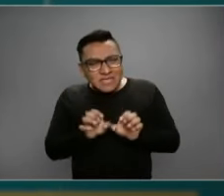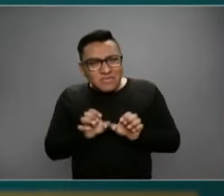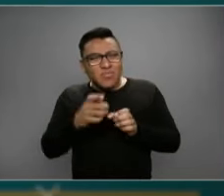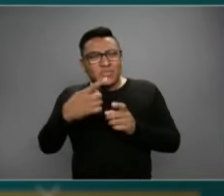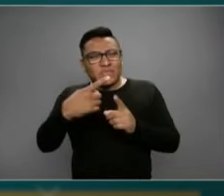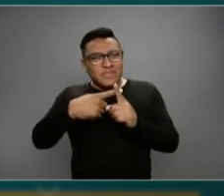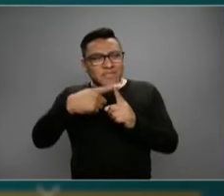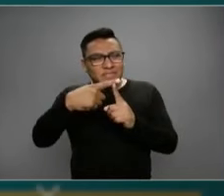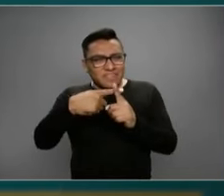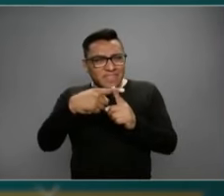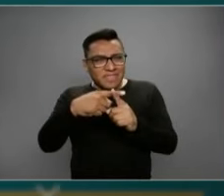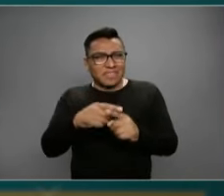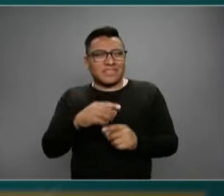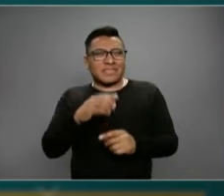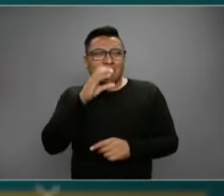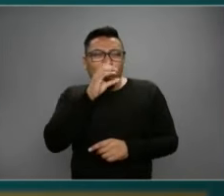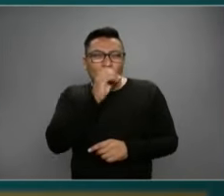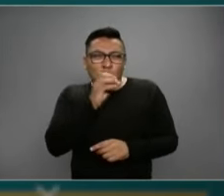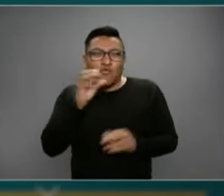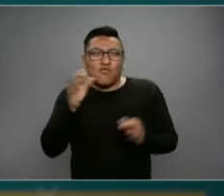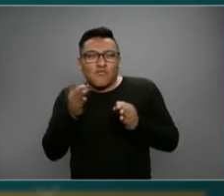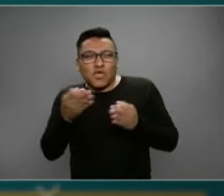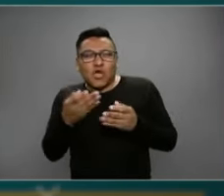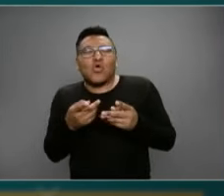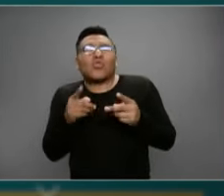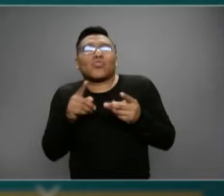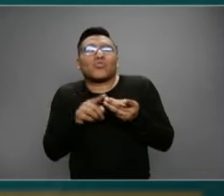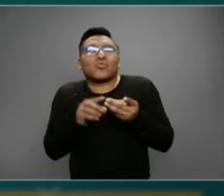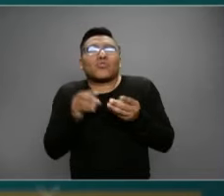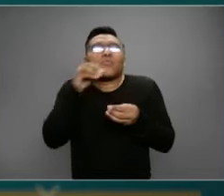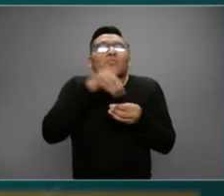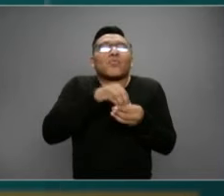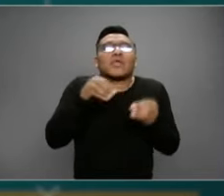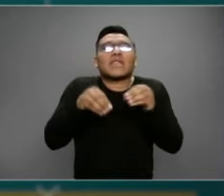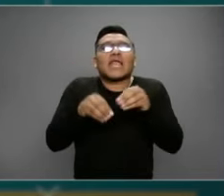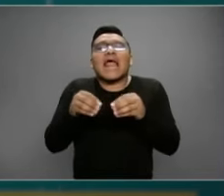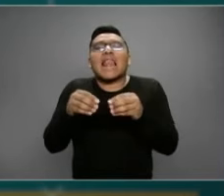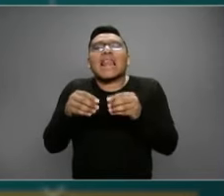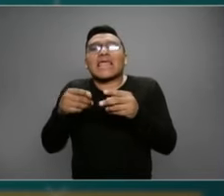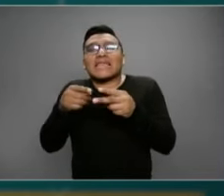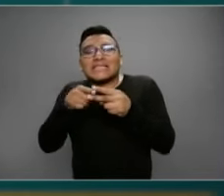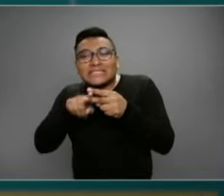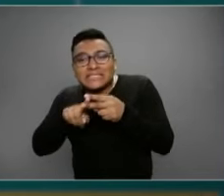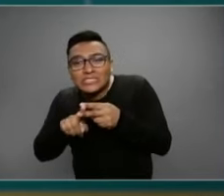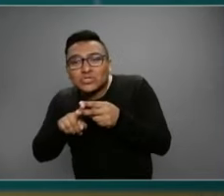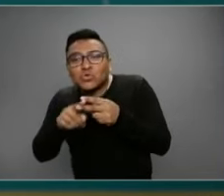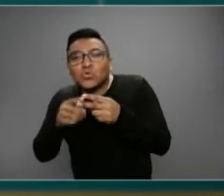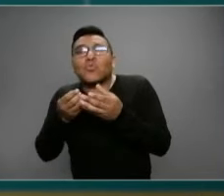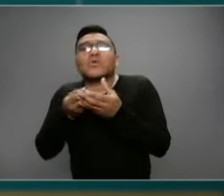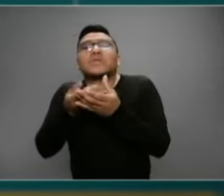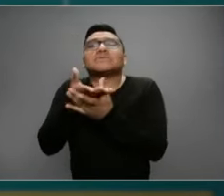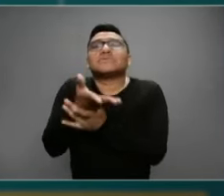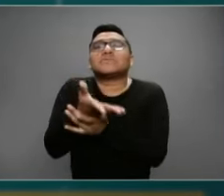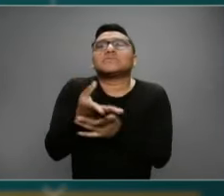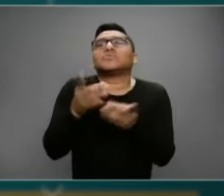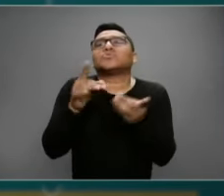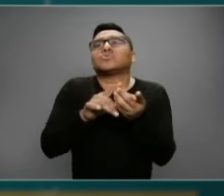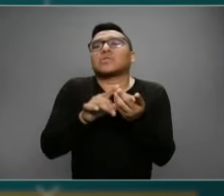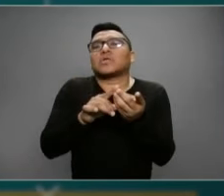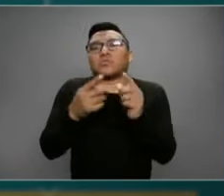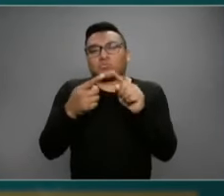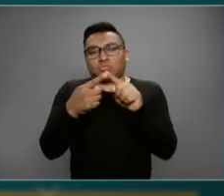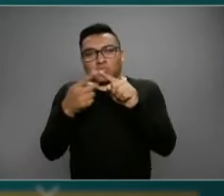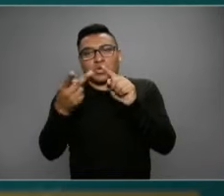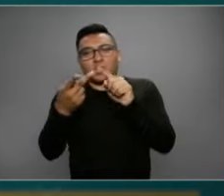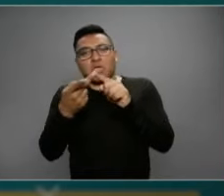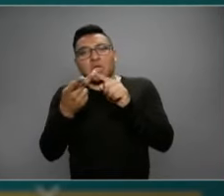aeropuertos, en las entradas principales o en los accesos de filtros de seguridad. Y pregunta también, ¿y qué sucede si un